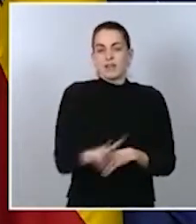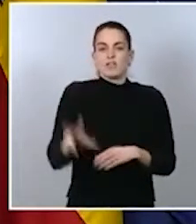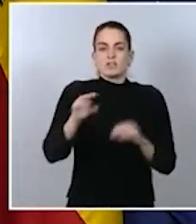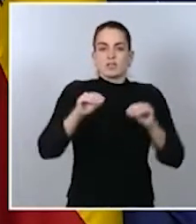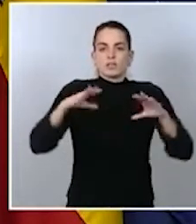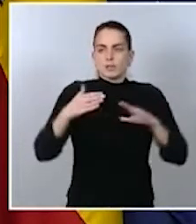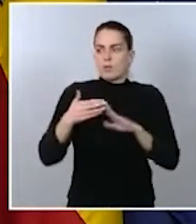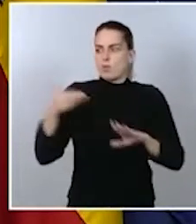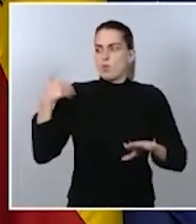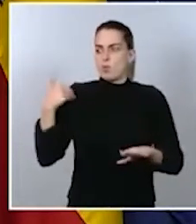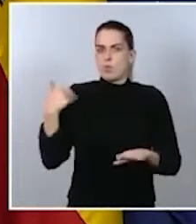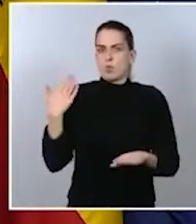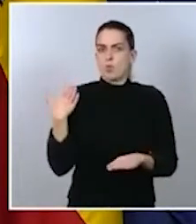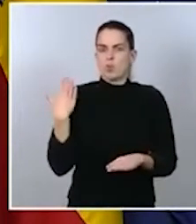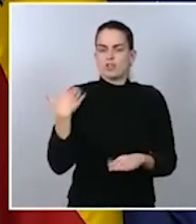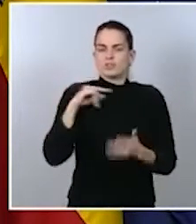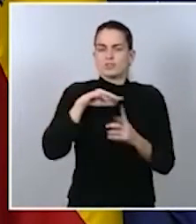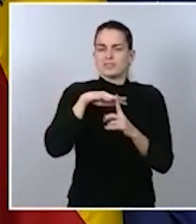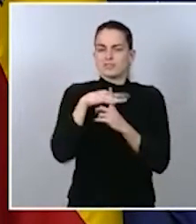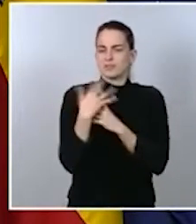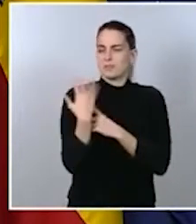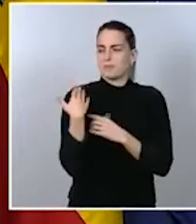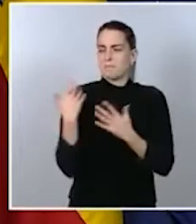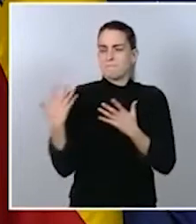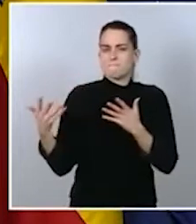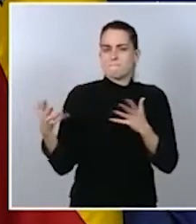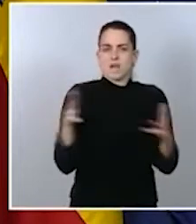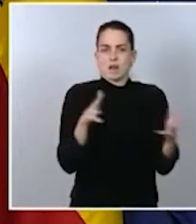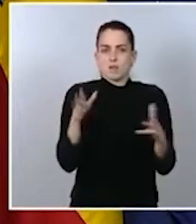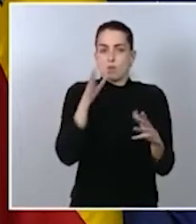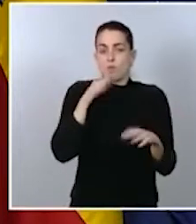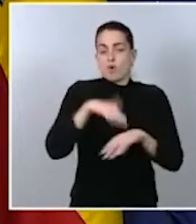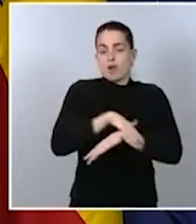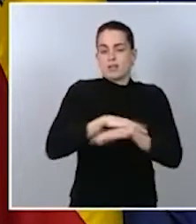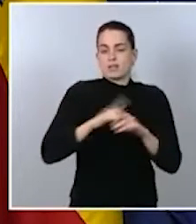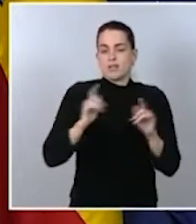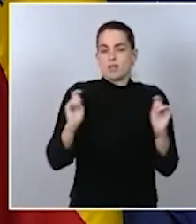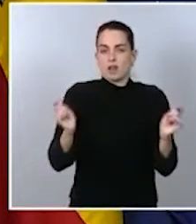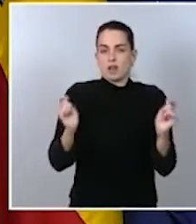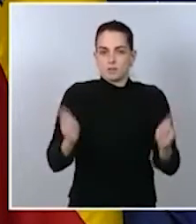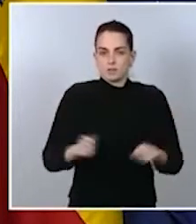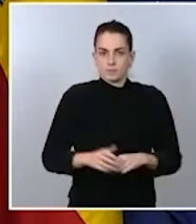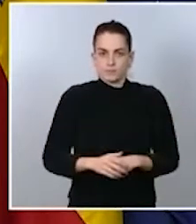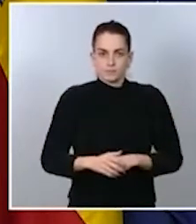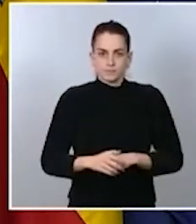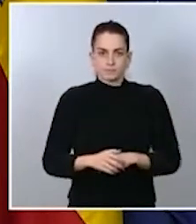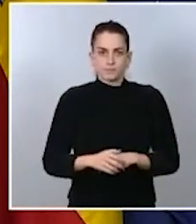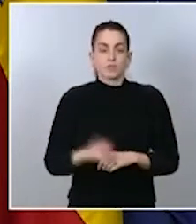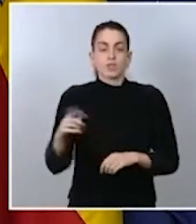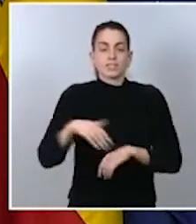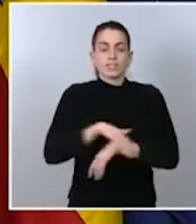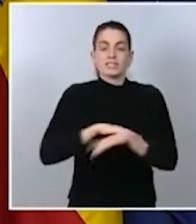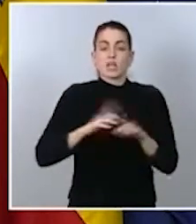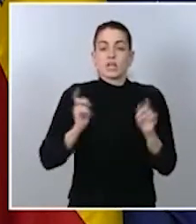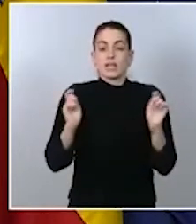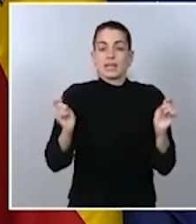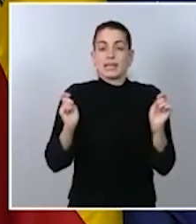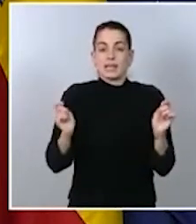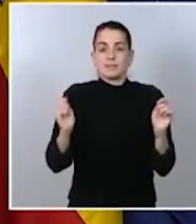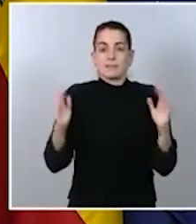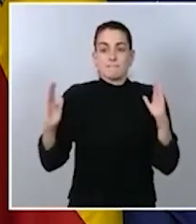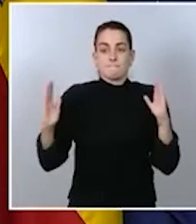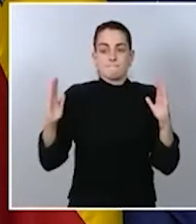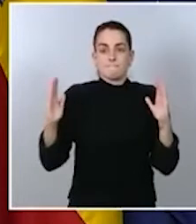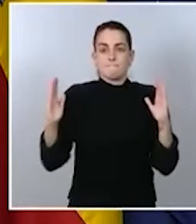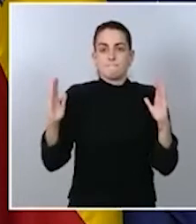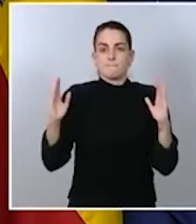situación que fue en marzo pasado del estado de alarma, donde el propio estado de alarma establecía que el